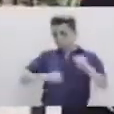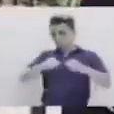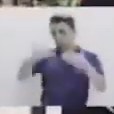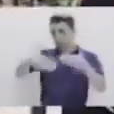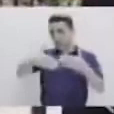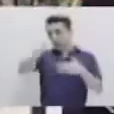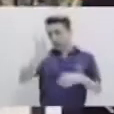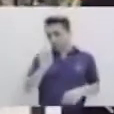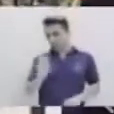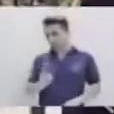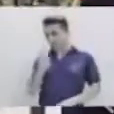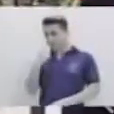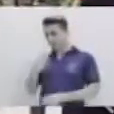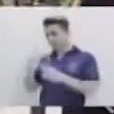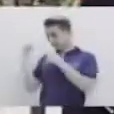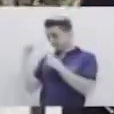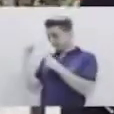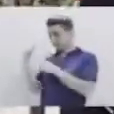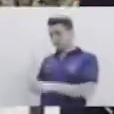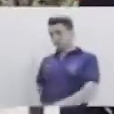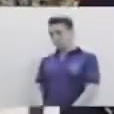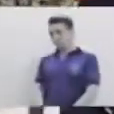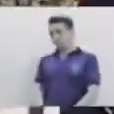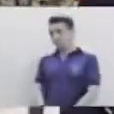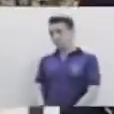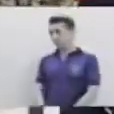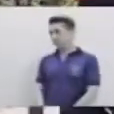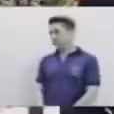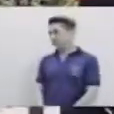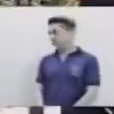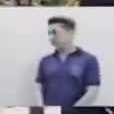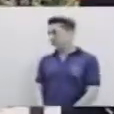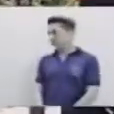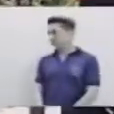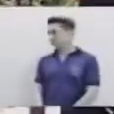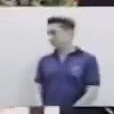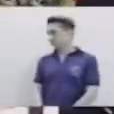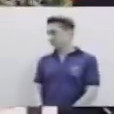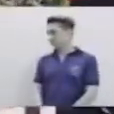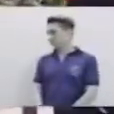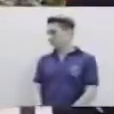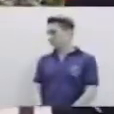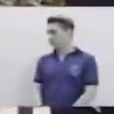Entonces nuevamente señalamos al vehículo y hacemos que modere su velocidad.